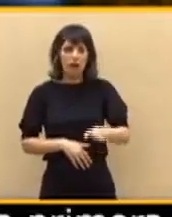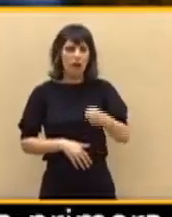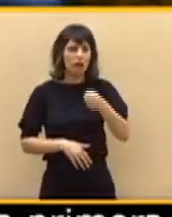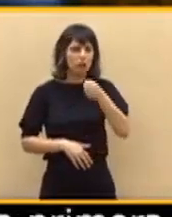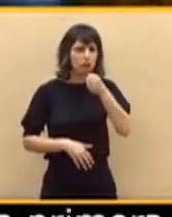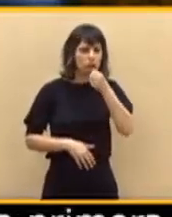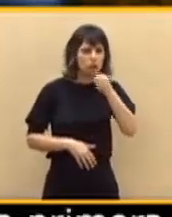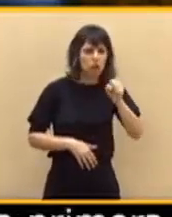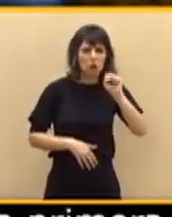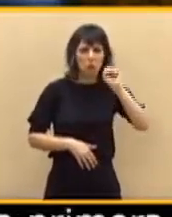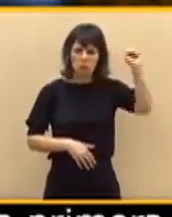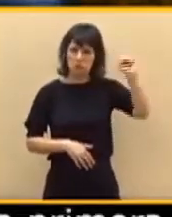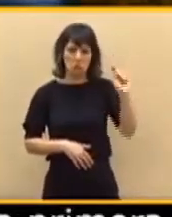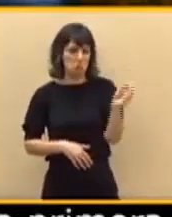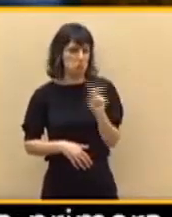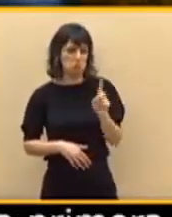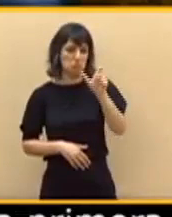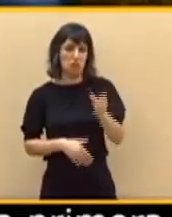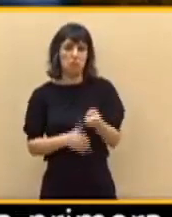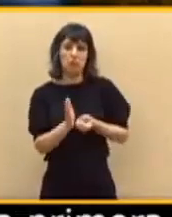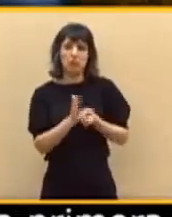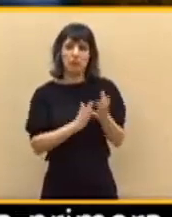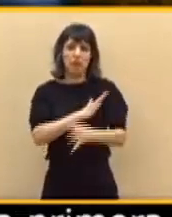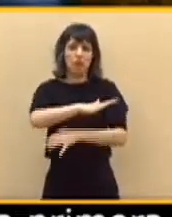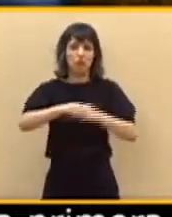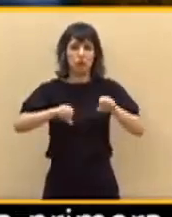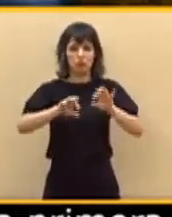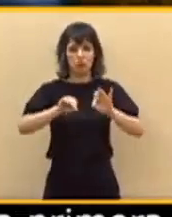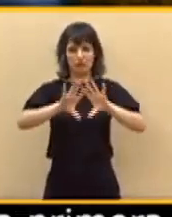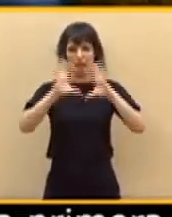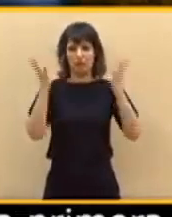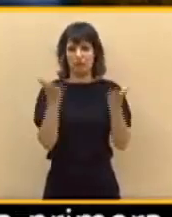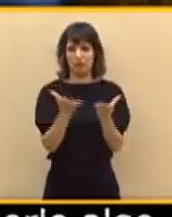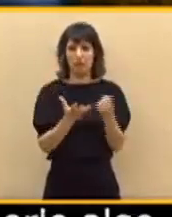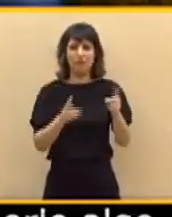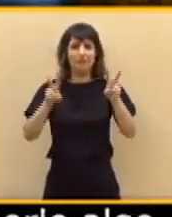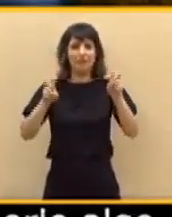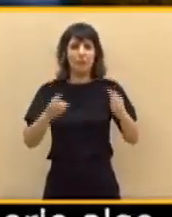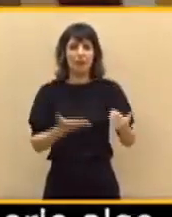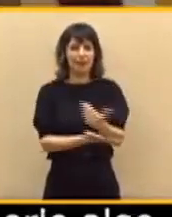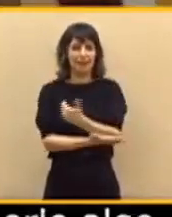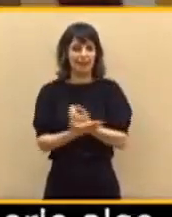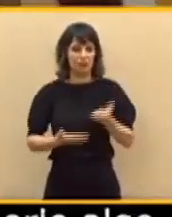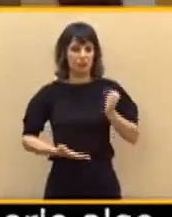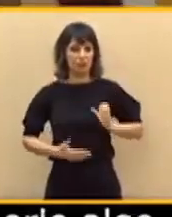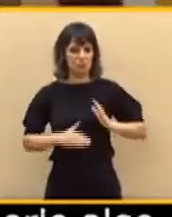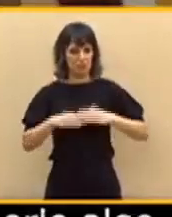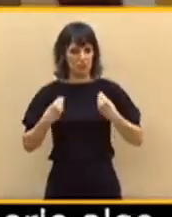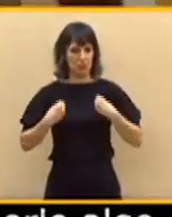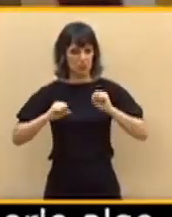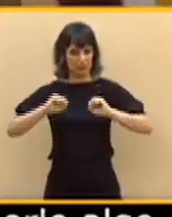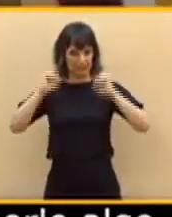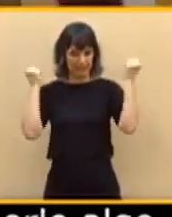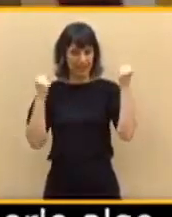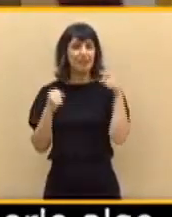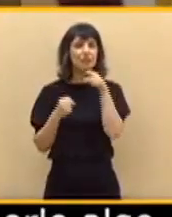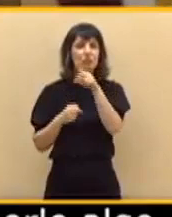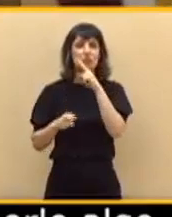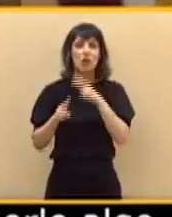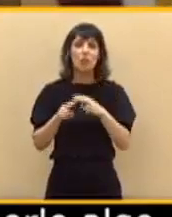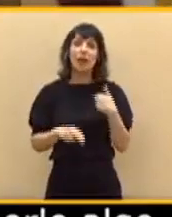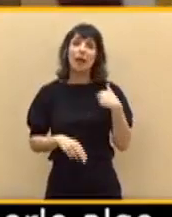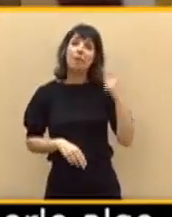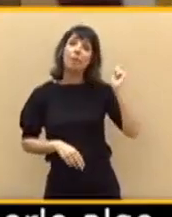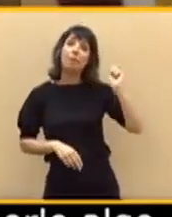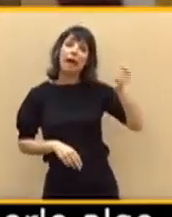portavoz del Fondo Monetario Internacional a propósito del Ingreso Mínimo Vital, eso que ustedes llamaban paguita. Sobre la